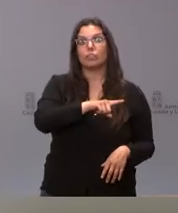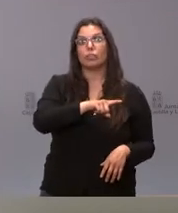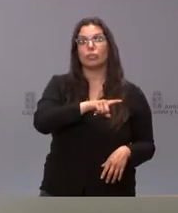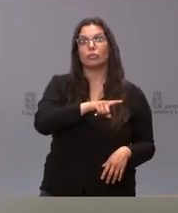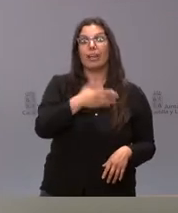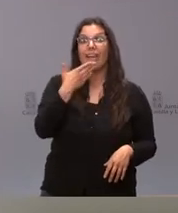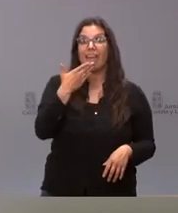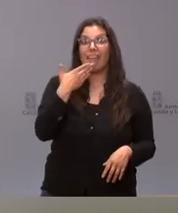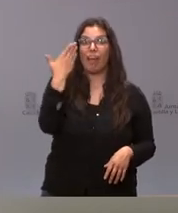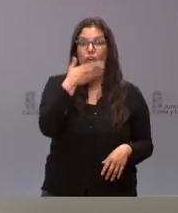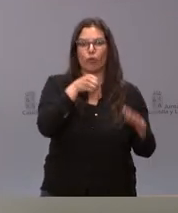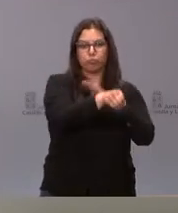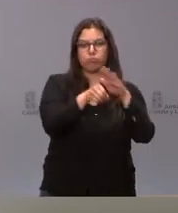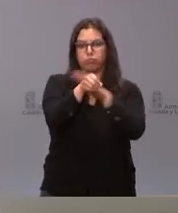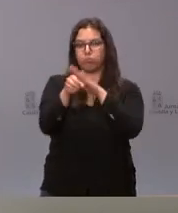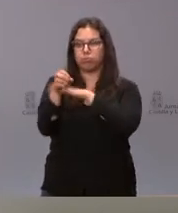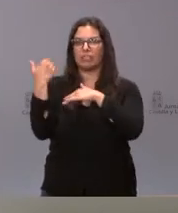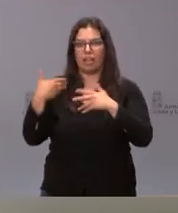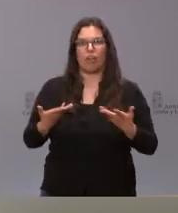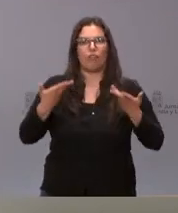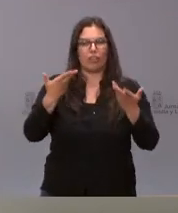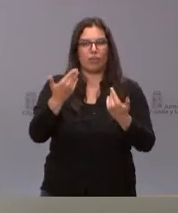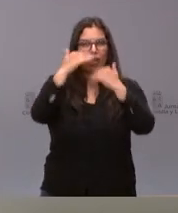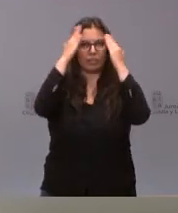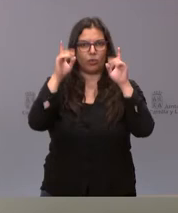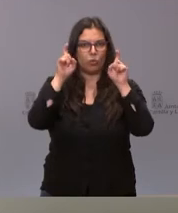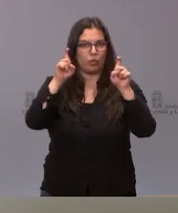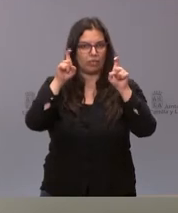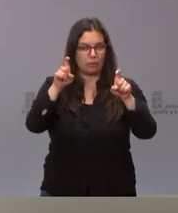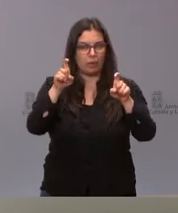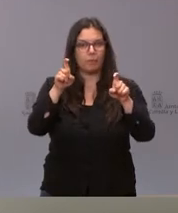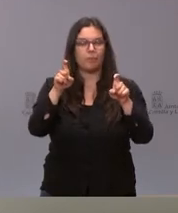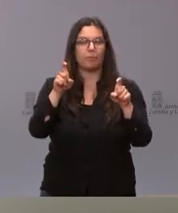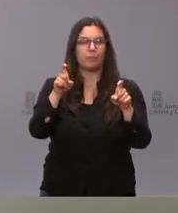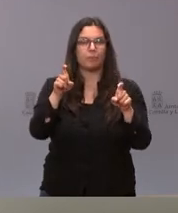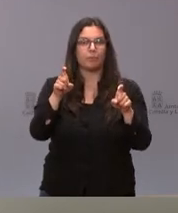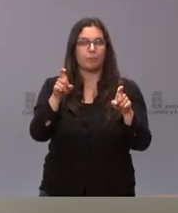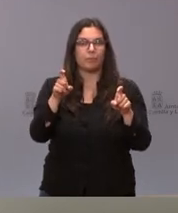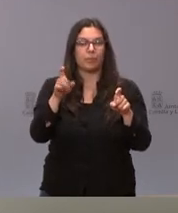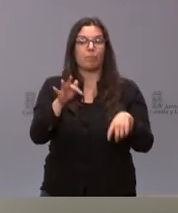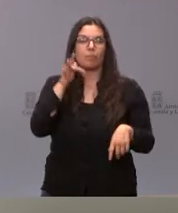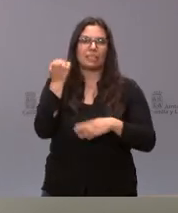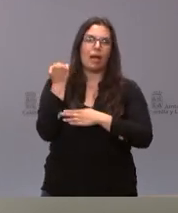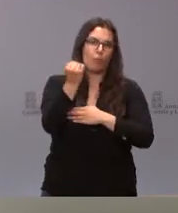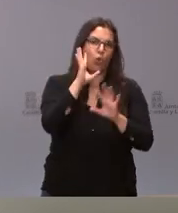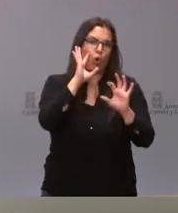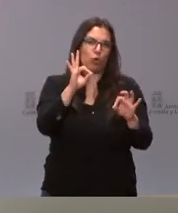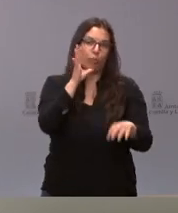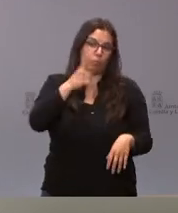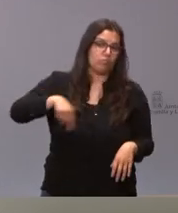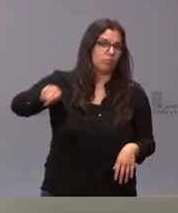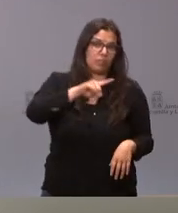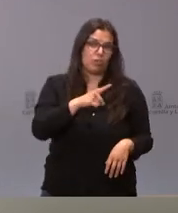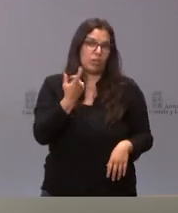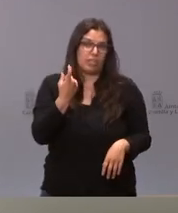edad escolar a los que vendimos prestando asistencia educativa y no solamente eso sino el refuerzo correspondiente porque muchos de ellos